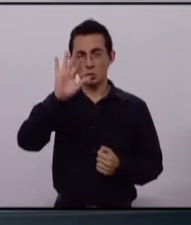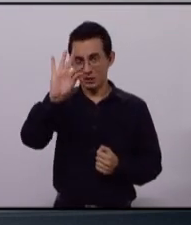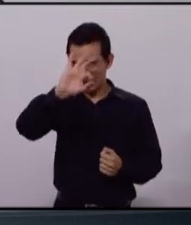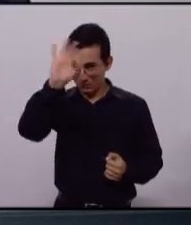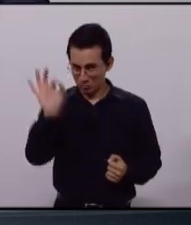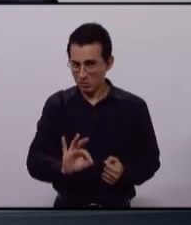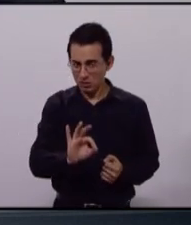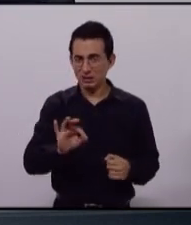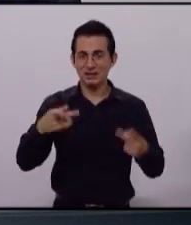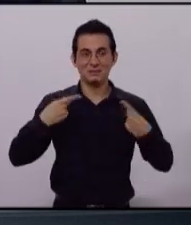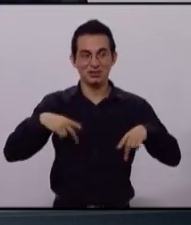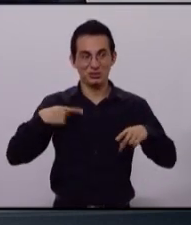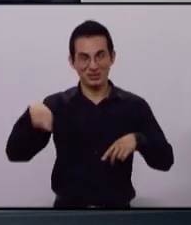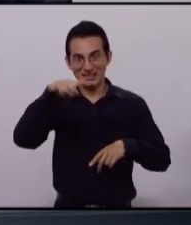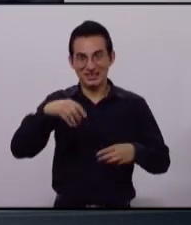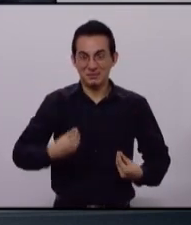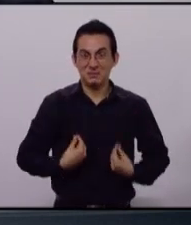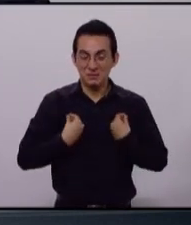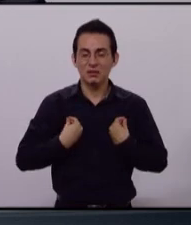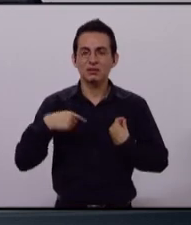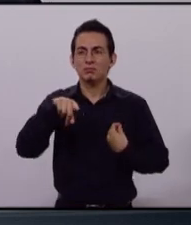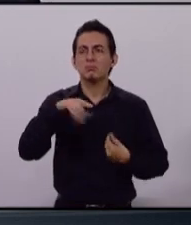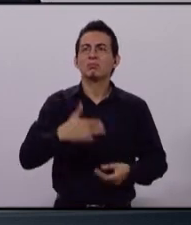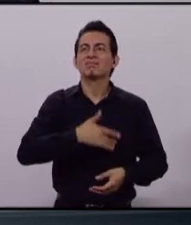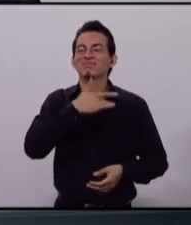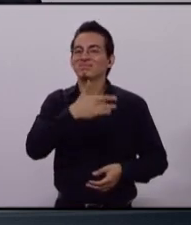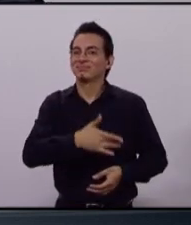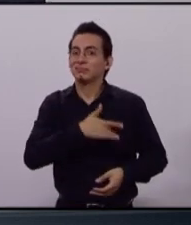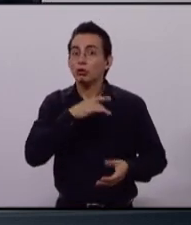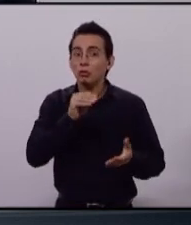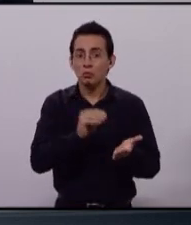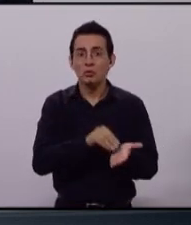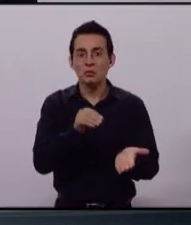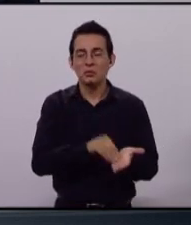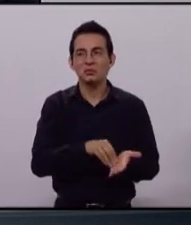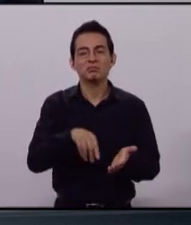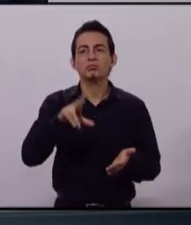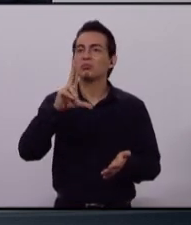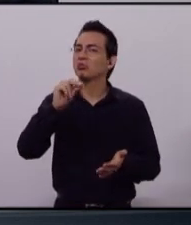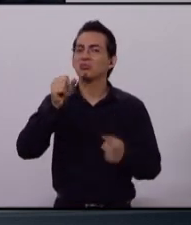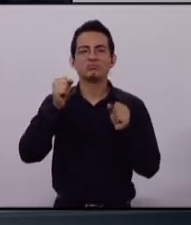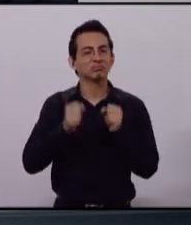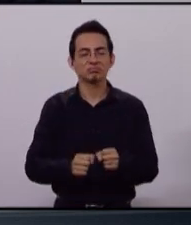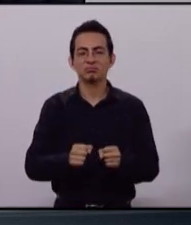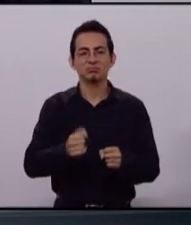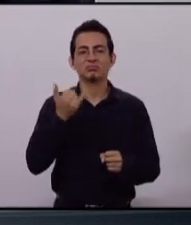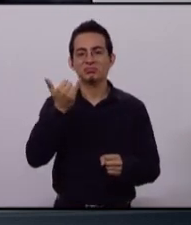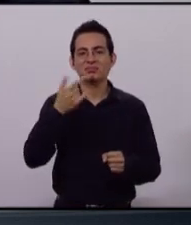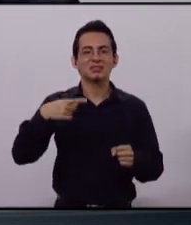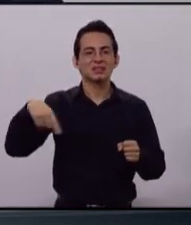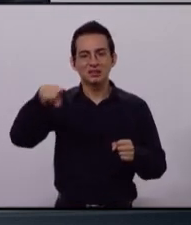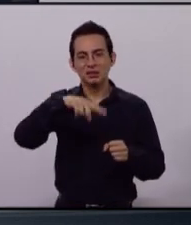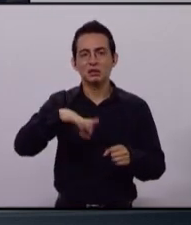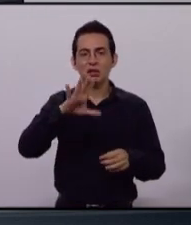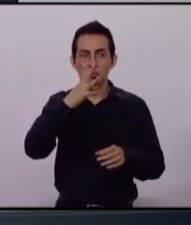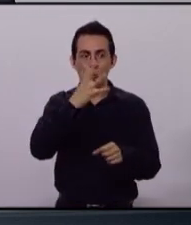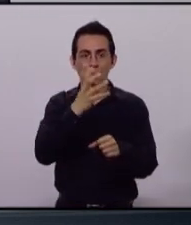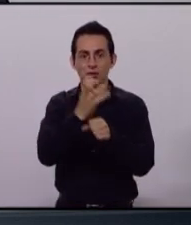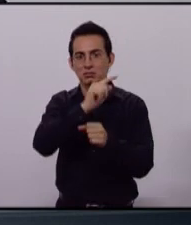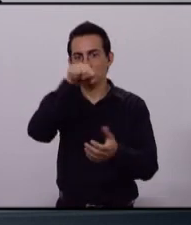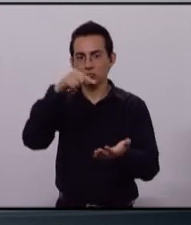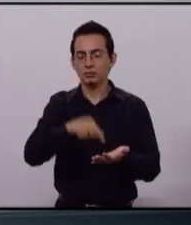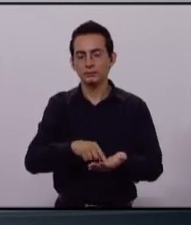% de los zapopanos considera que vivir en su colonia es algo muy inseguro y de dicho renglón estamos en cuarto lugar.